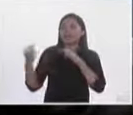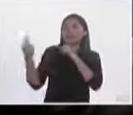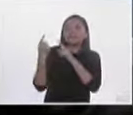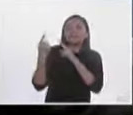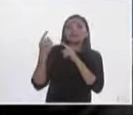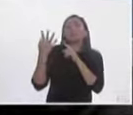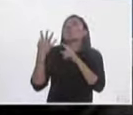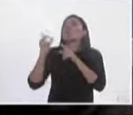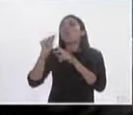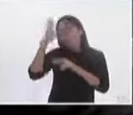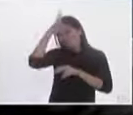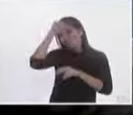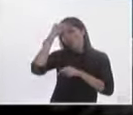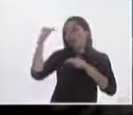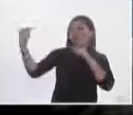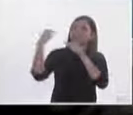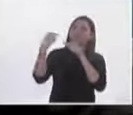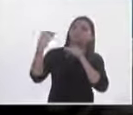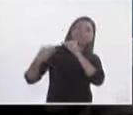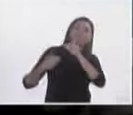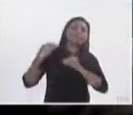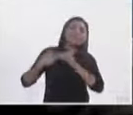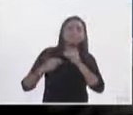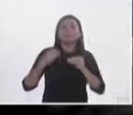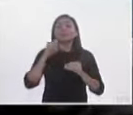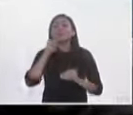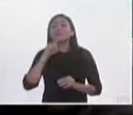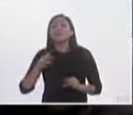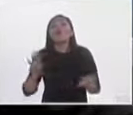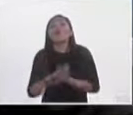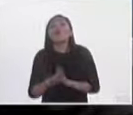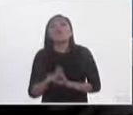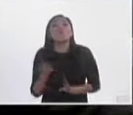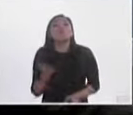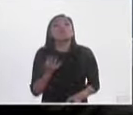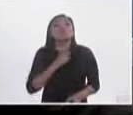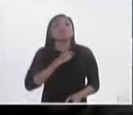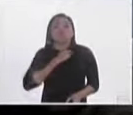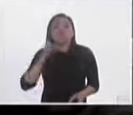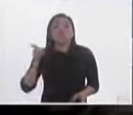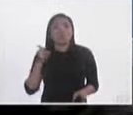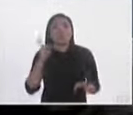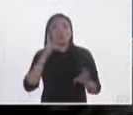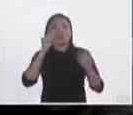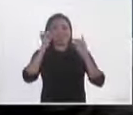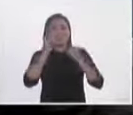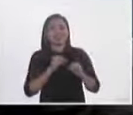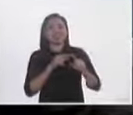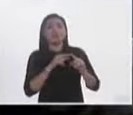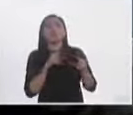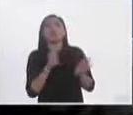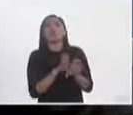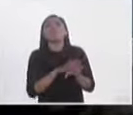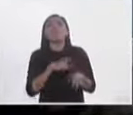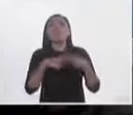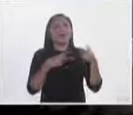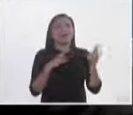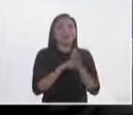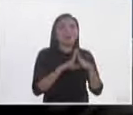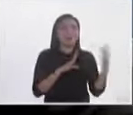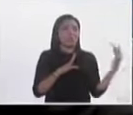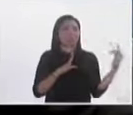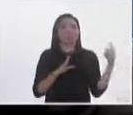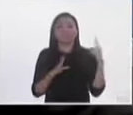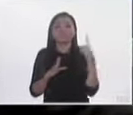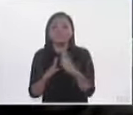Ahí es donde vamos a ver, digamos, cómo los independientes pueden ayudar a renovar la dinámica de la